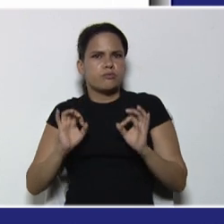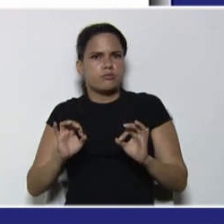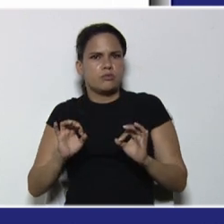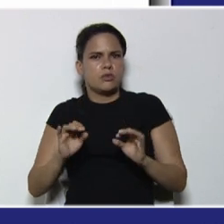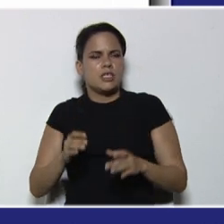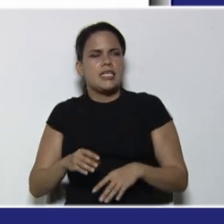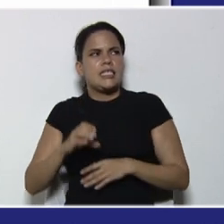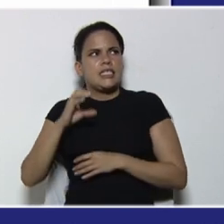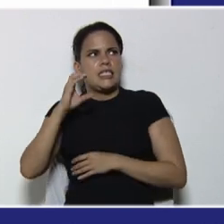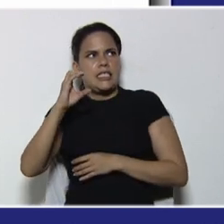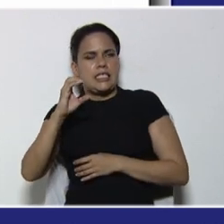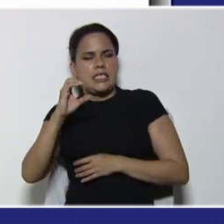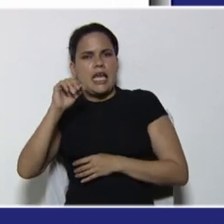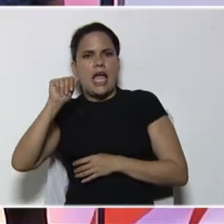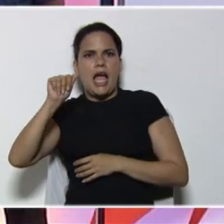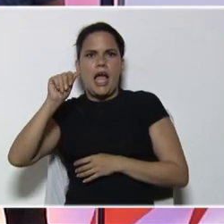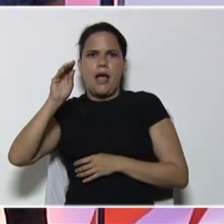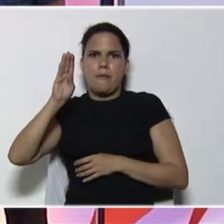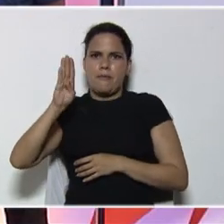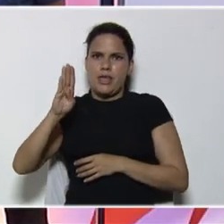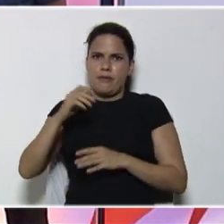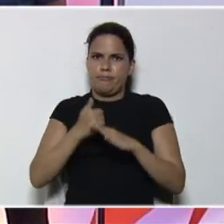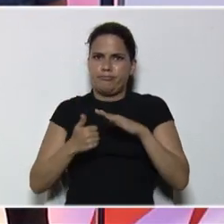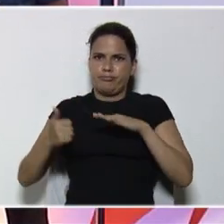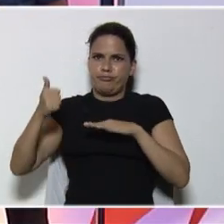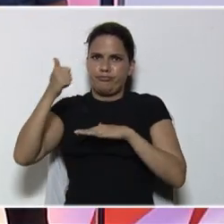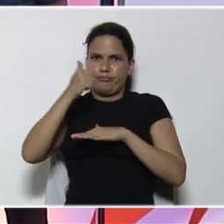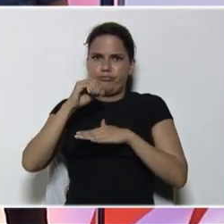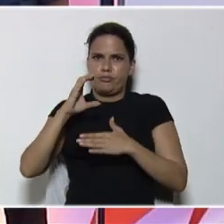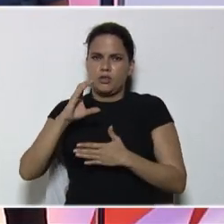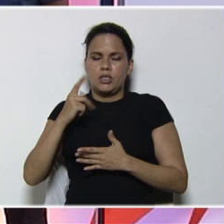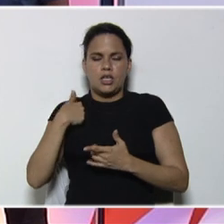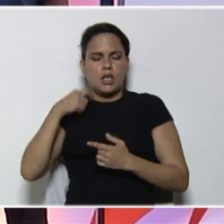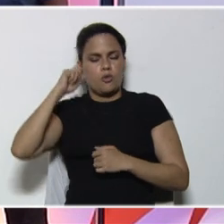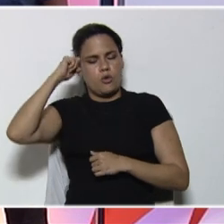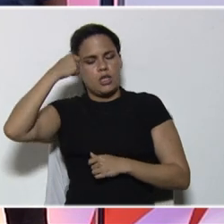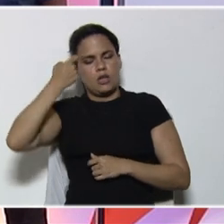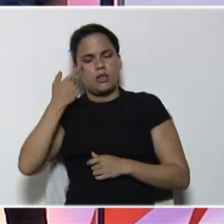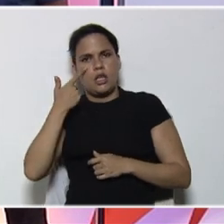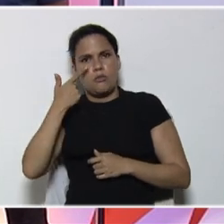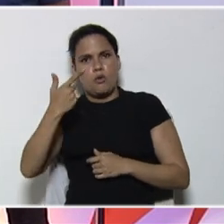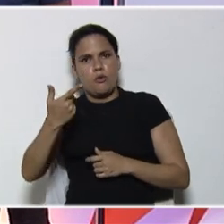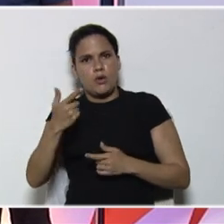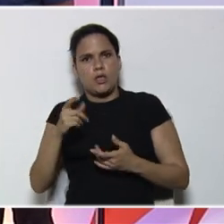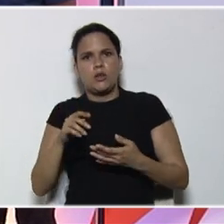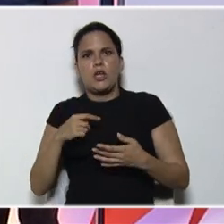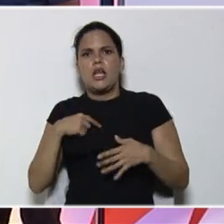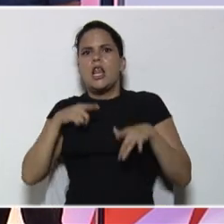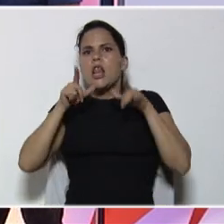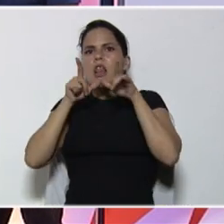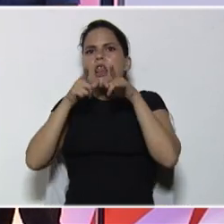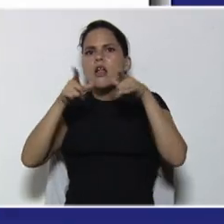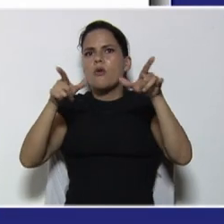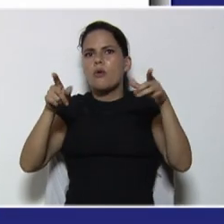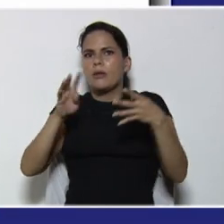mayor que 0, recuerden que eso, lo estábamos viendo, en las clases anteriores, con el lenguaje, matemático,